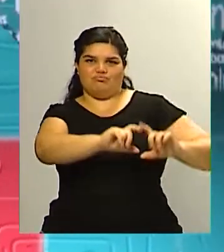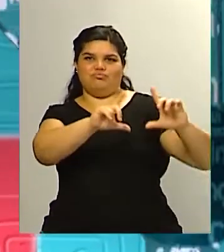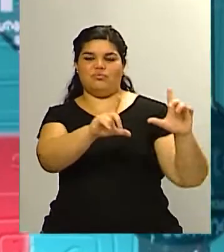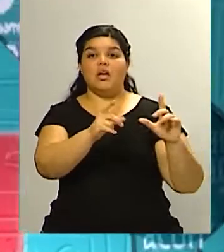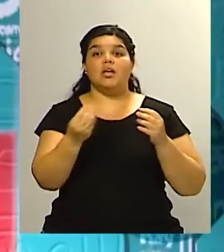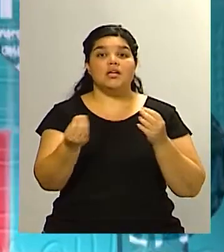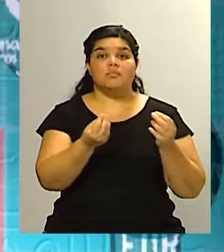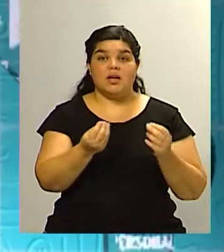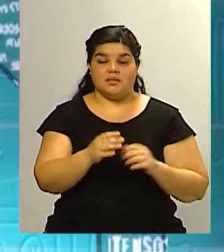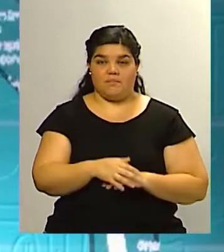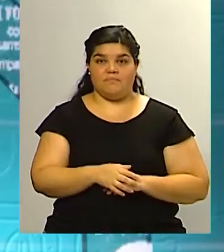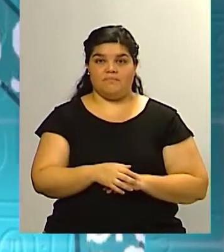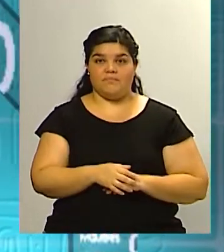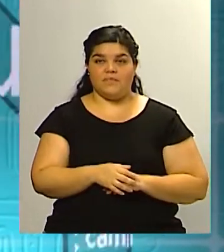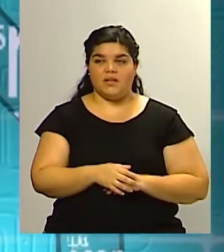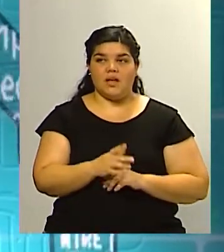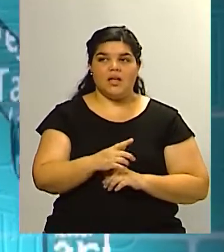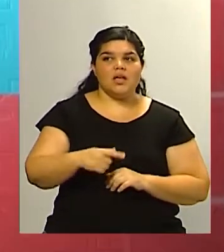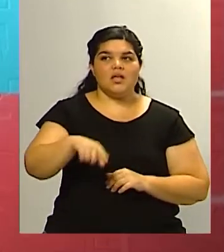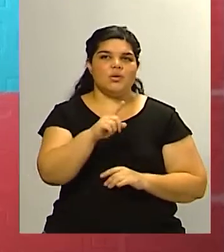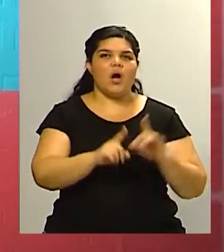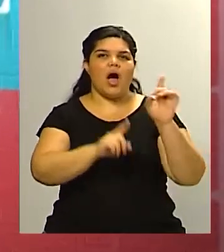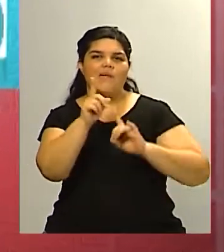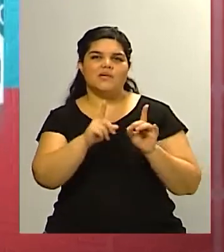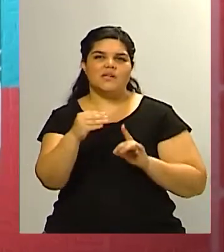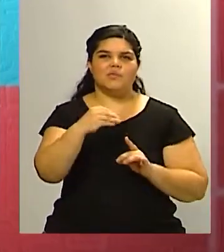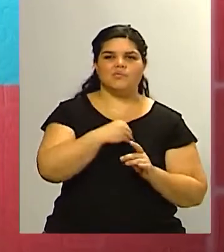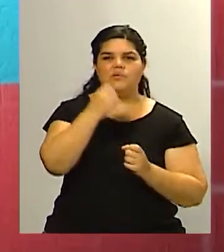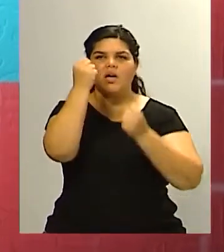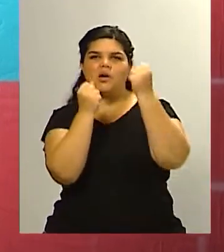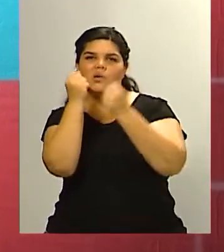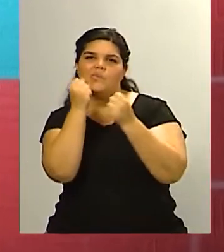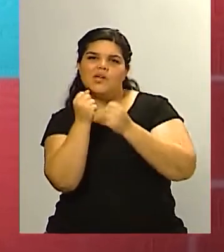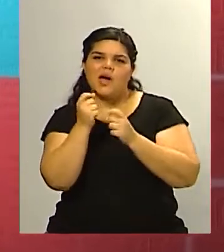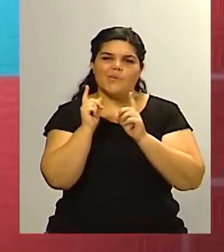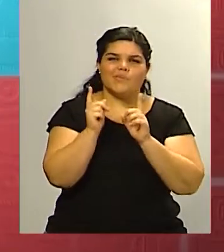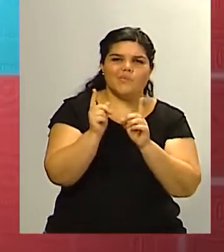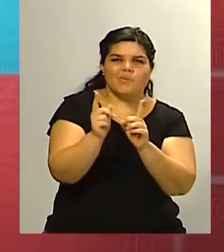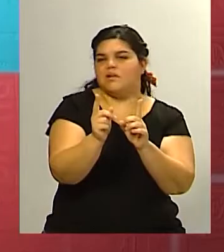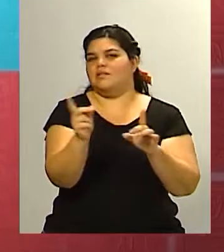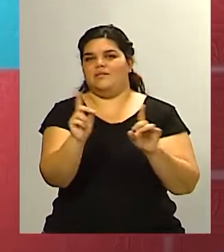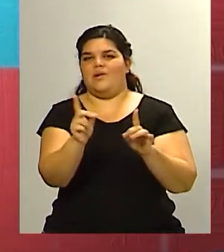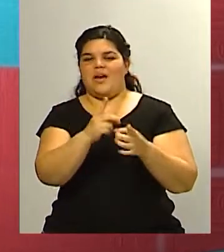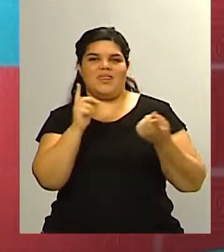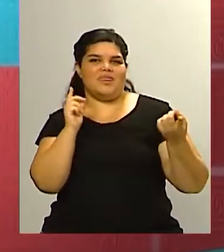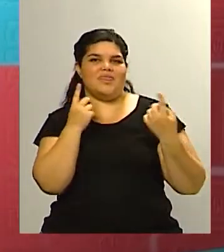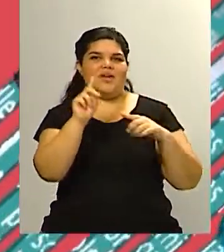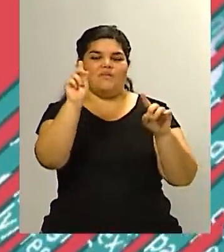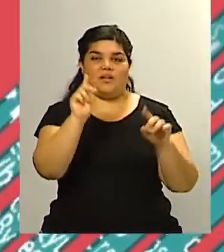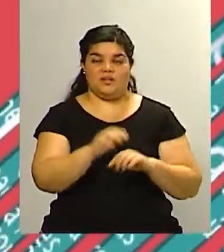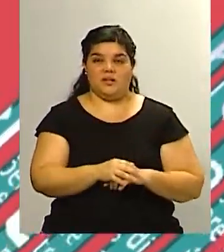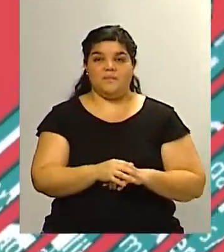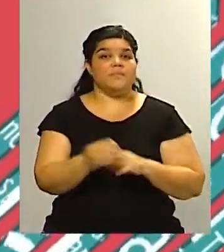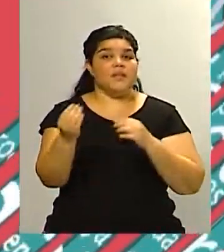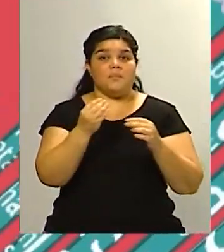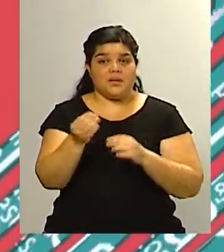signos ideológicamente opuestos que no han estado a la altura de las expectativas económicas y esta cuestión hace como que la política argentina no ha hecho